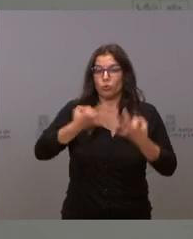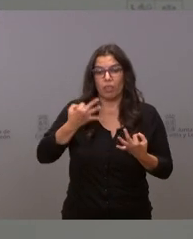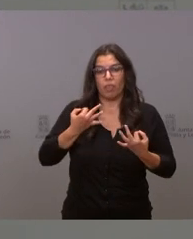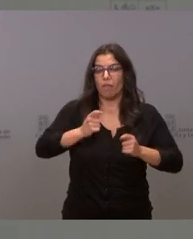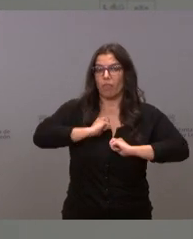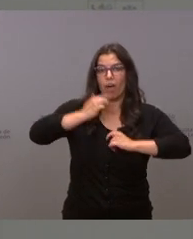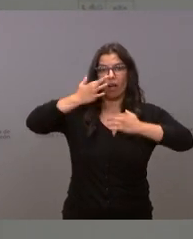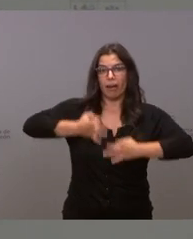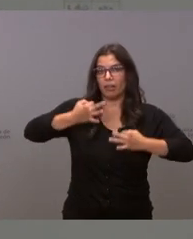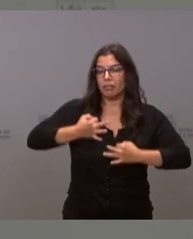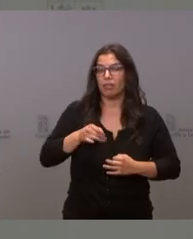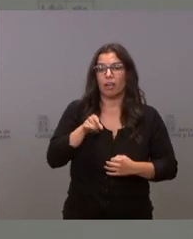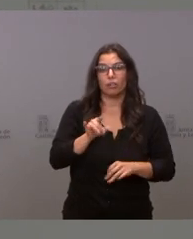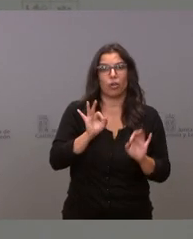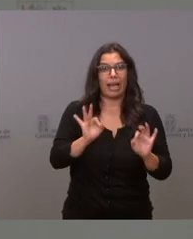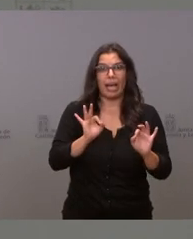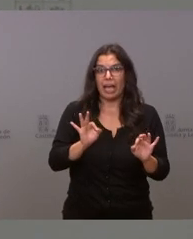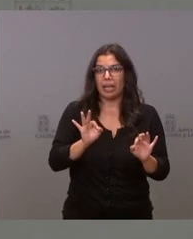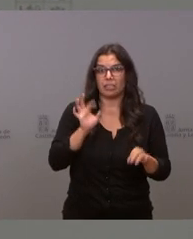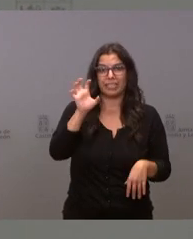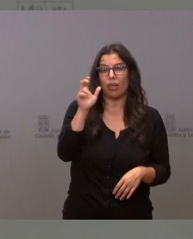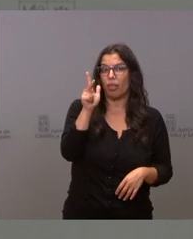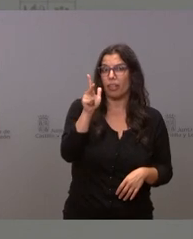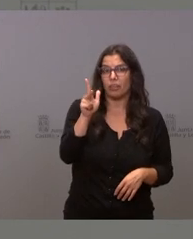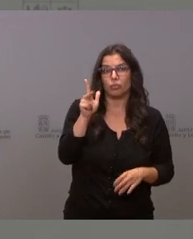forma parte del juego del Estado de Derecho